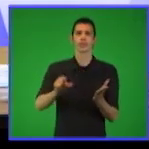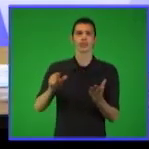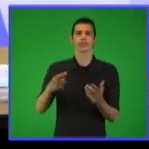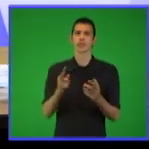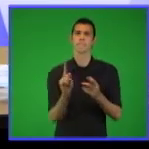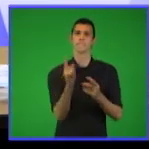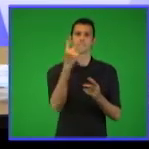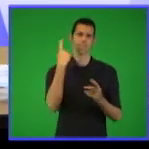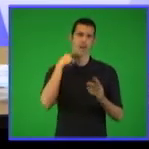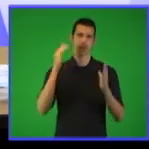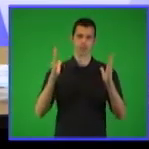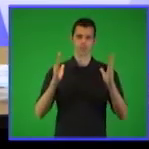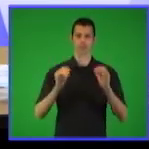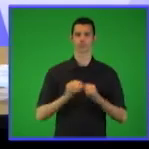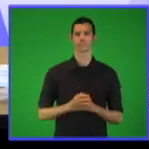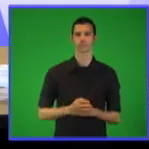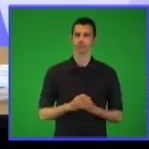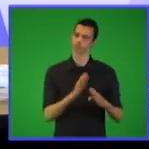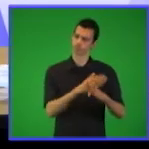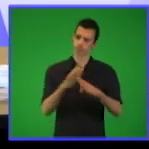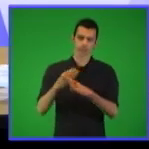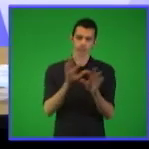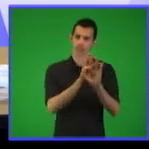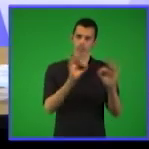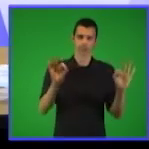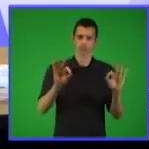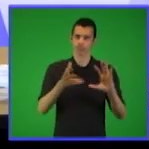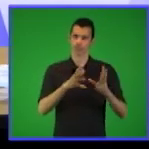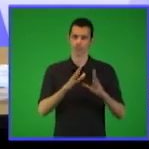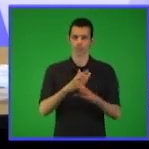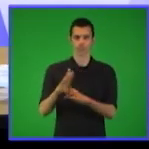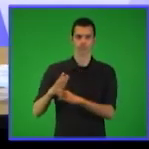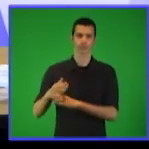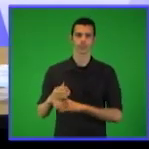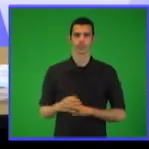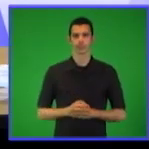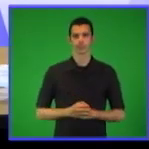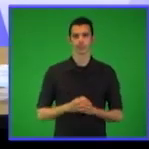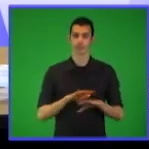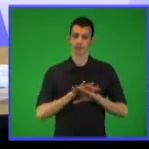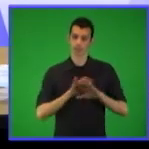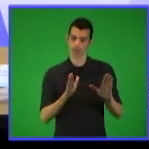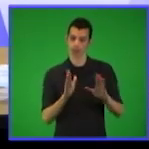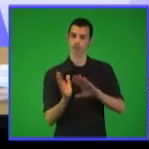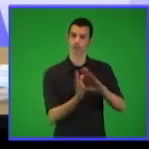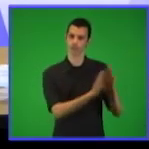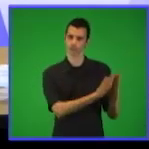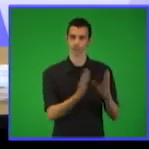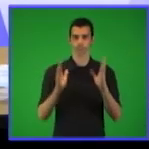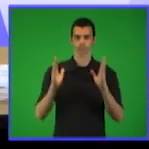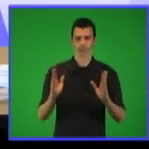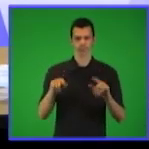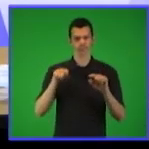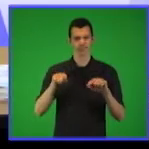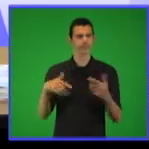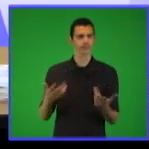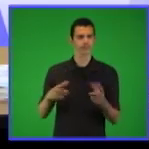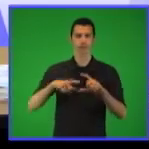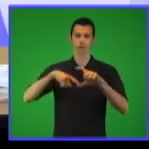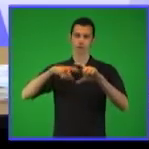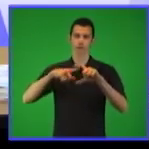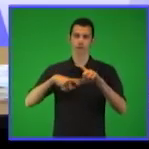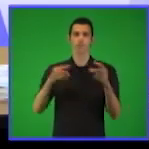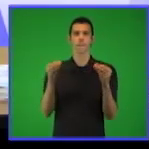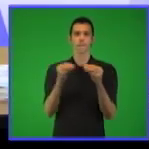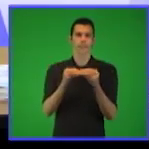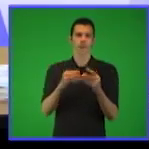primer año en cada una de las especialidades. Y posteriormente trataremos los contenidos que